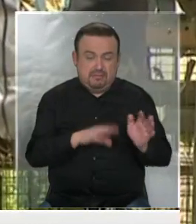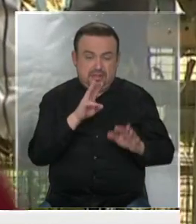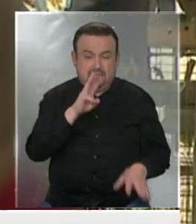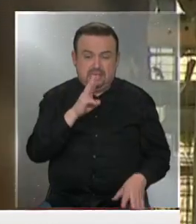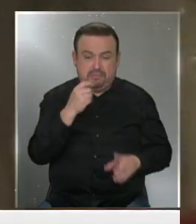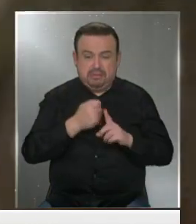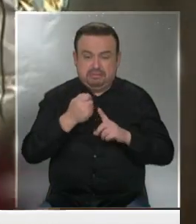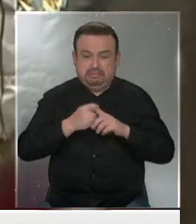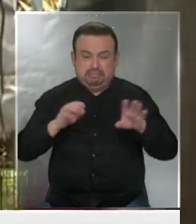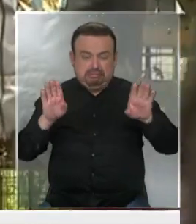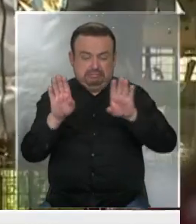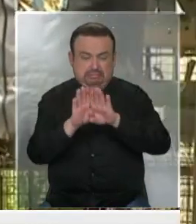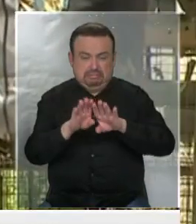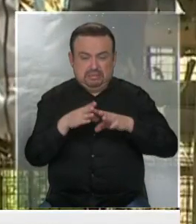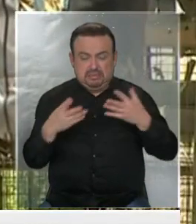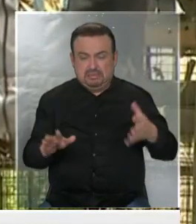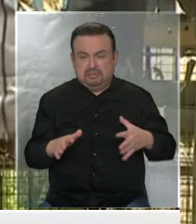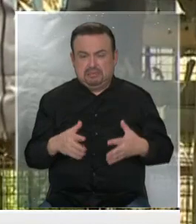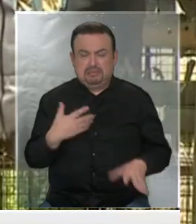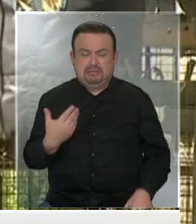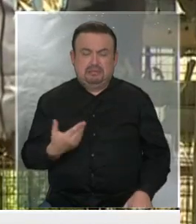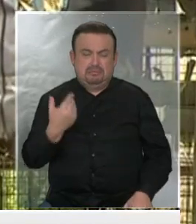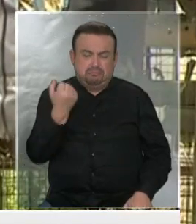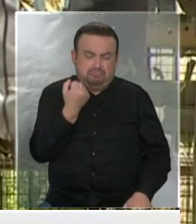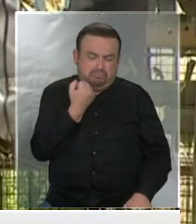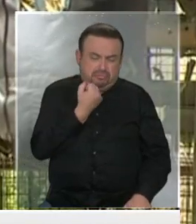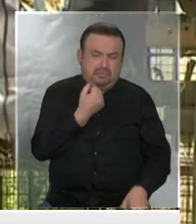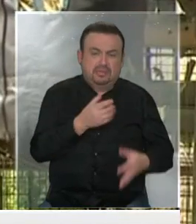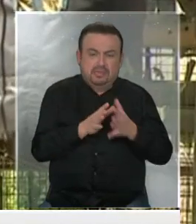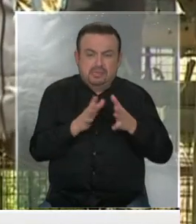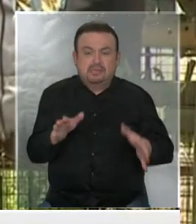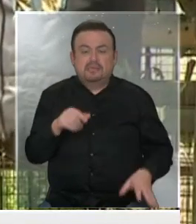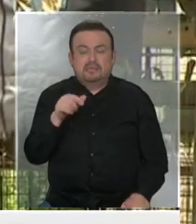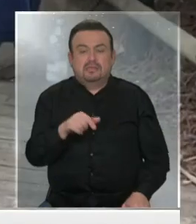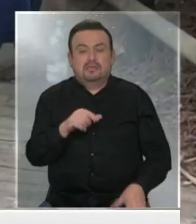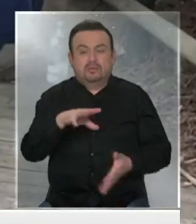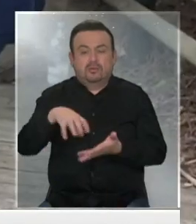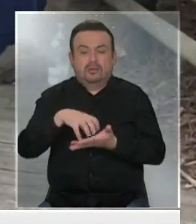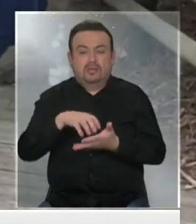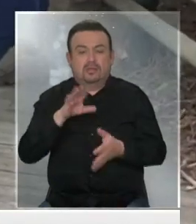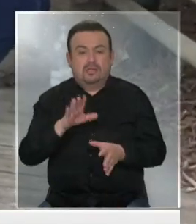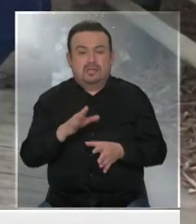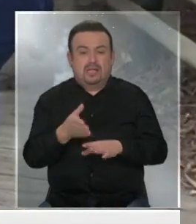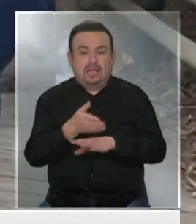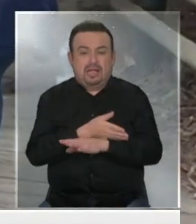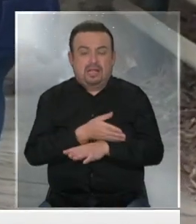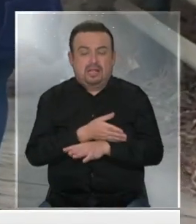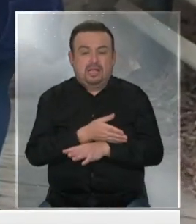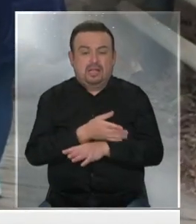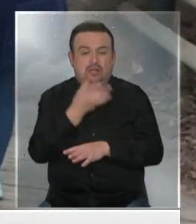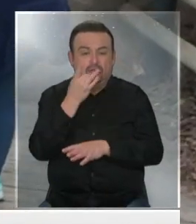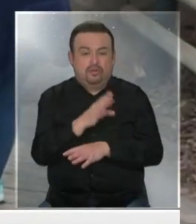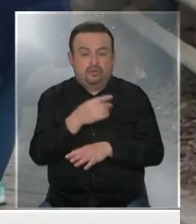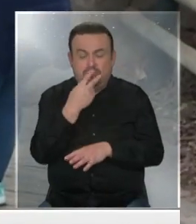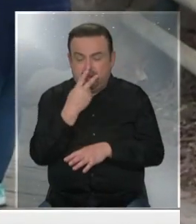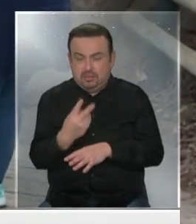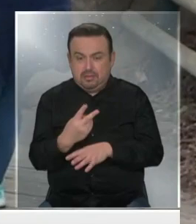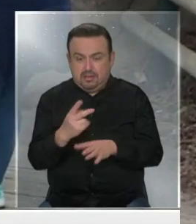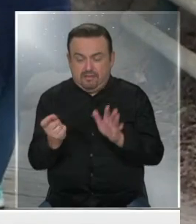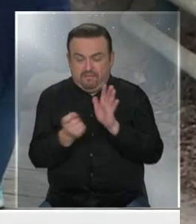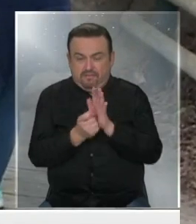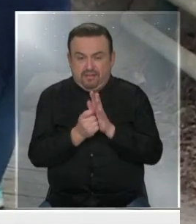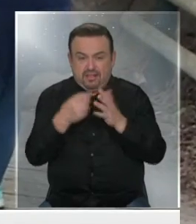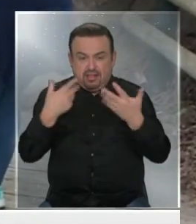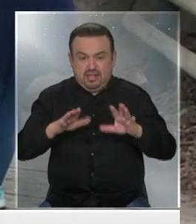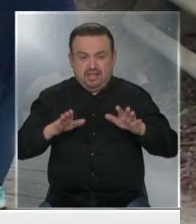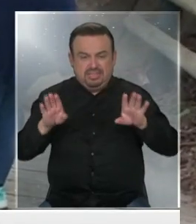de tres meses, un lugar sumamente tradicional en la ciudad de Londres, que de hecho, antes de la pandemia, solo había cerrado para las fechas de